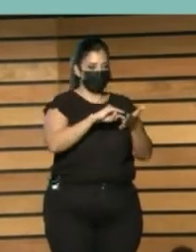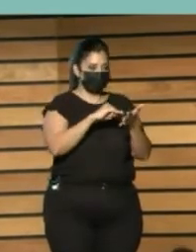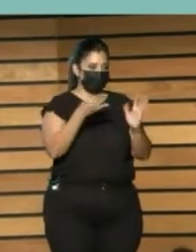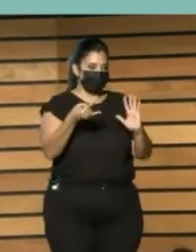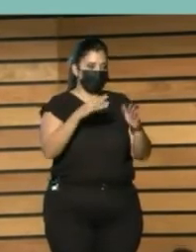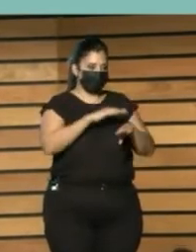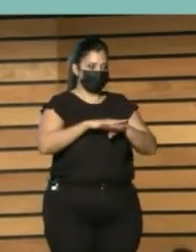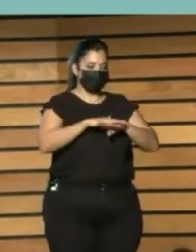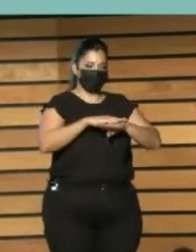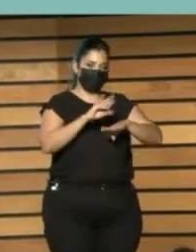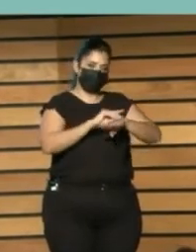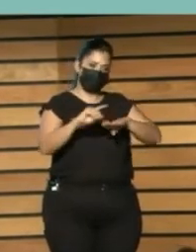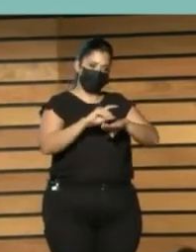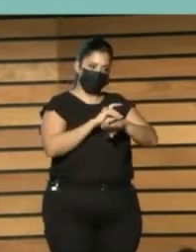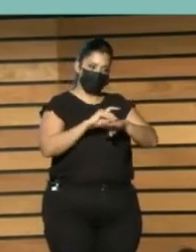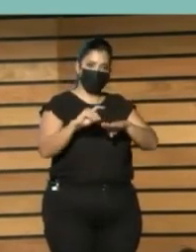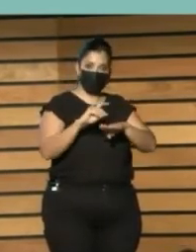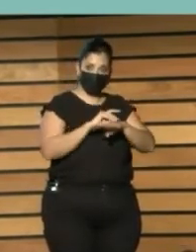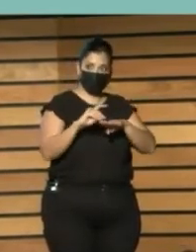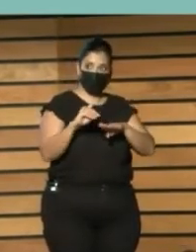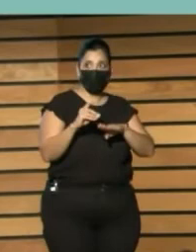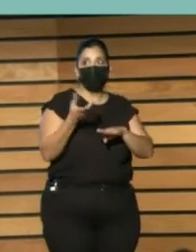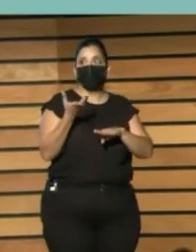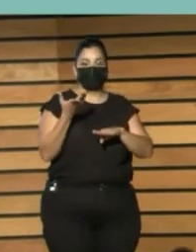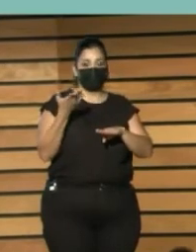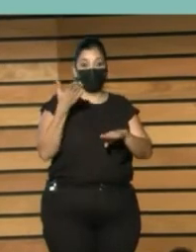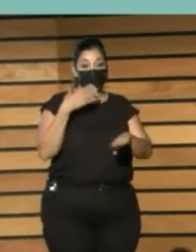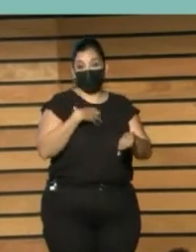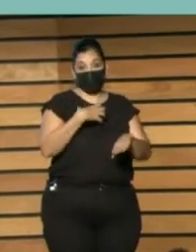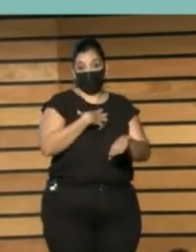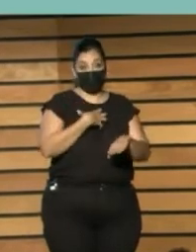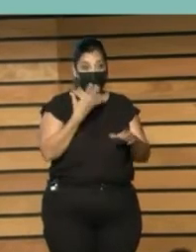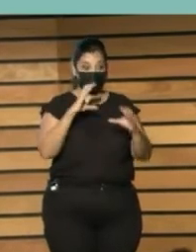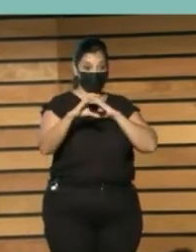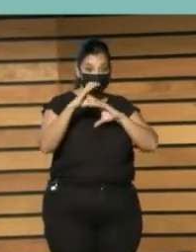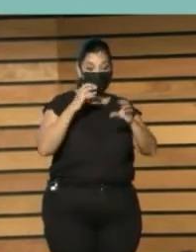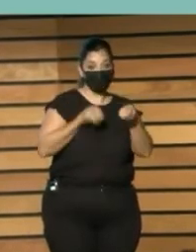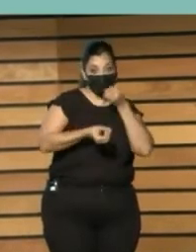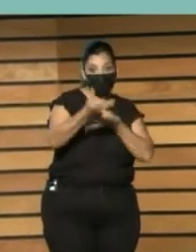justamente Evitar Lo que se muestra En esta imagen Es decir La ecocámara